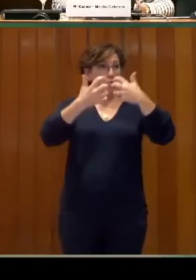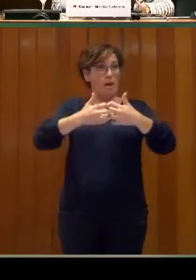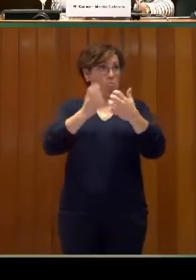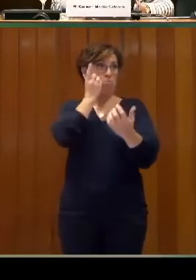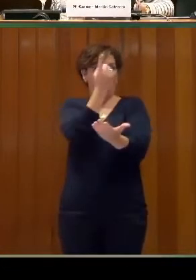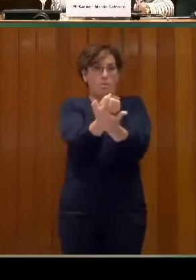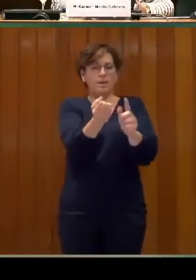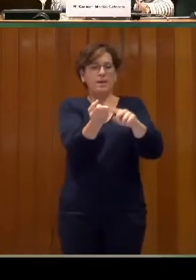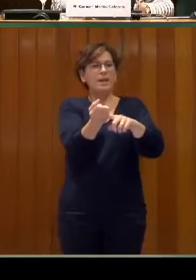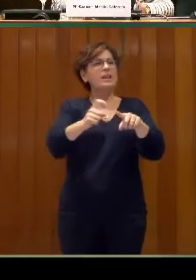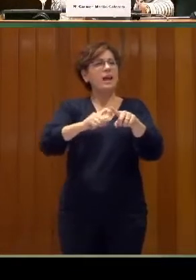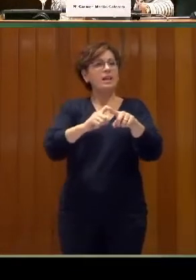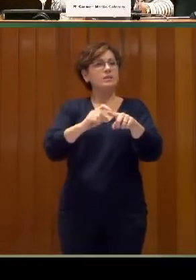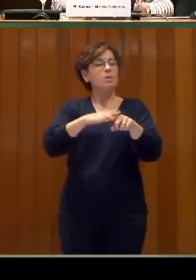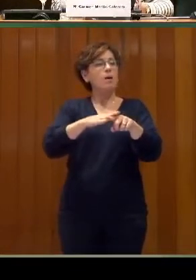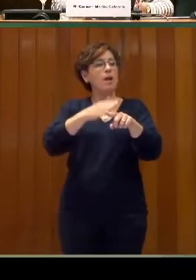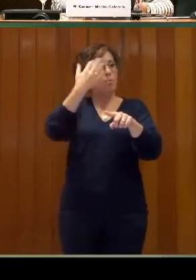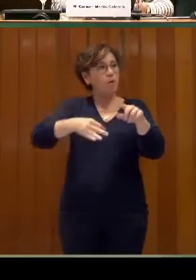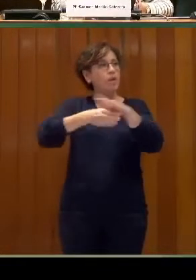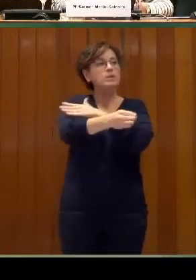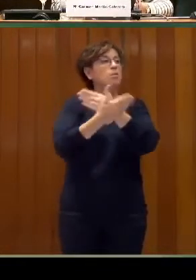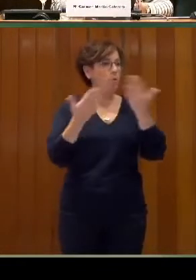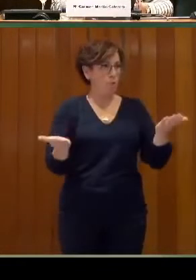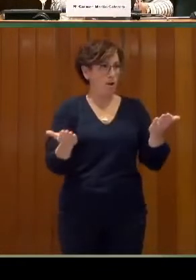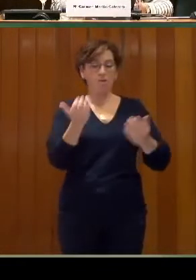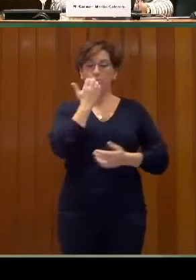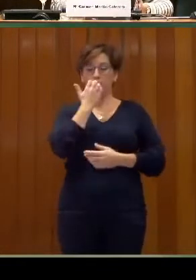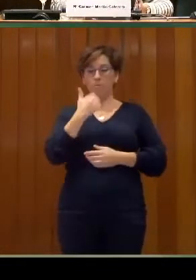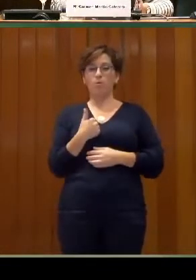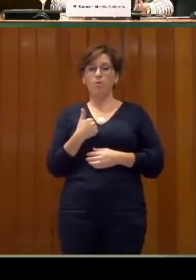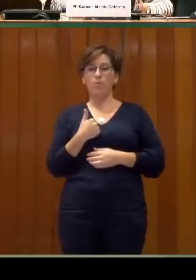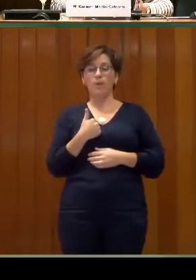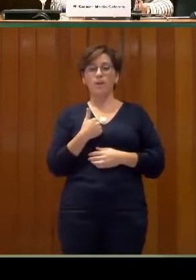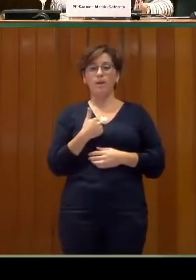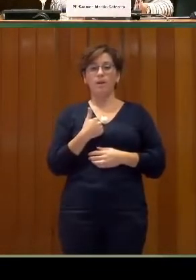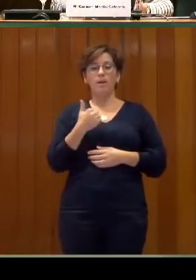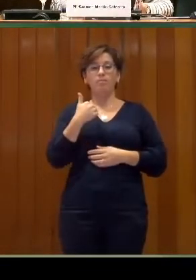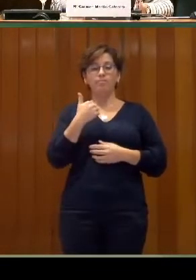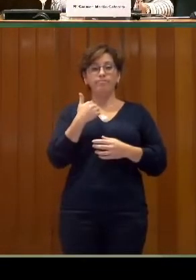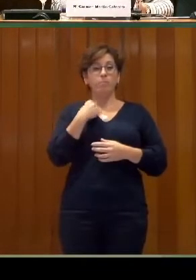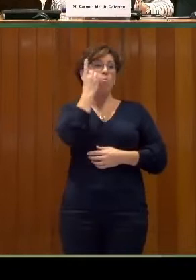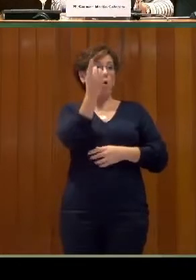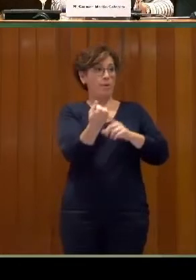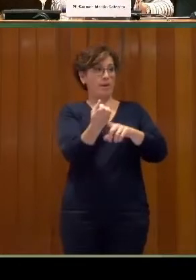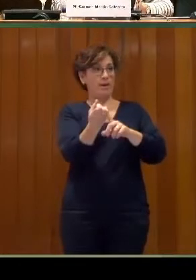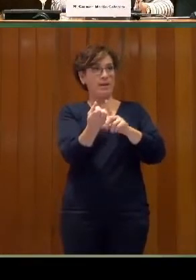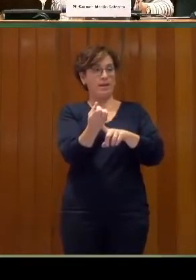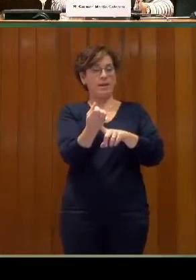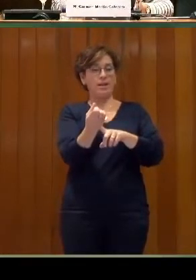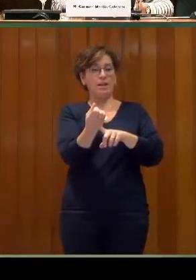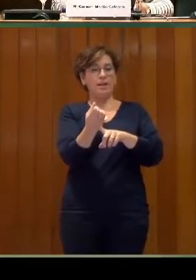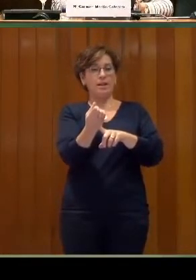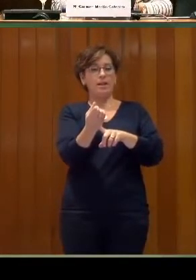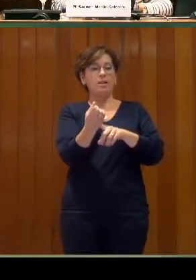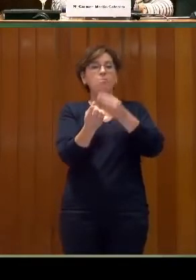móvil, de tal manera que, si tú tienes una determinada barrera o dificultad, sepas cuál es el terminal que